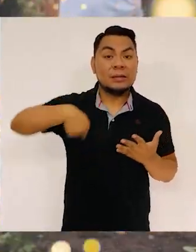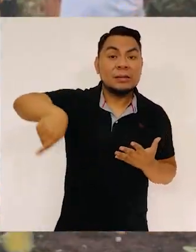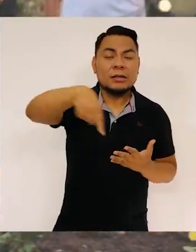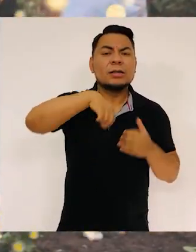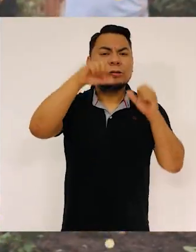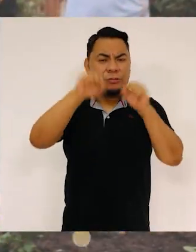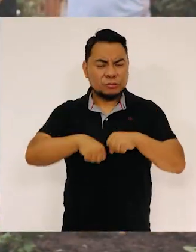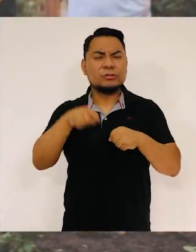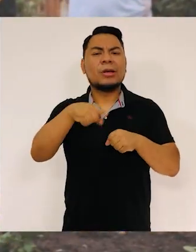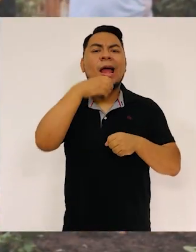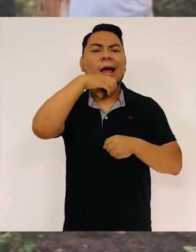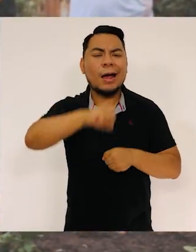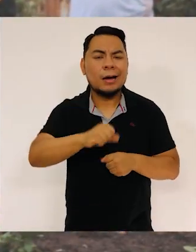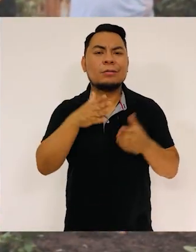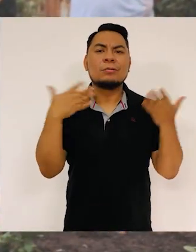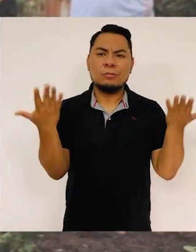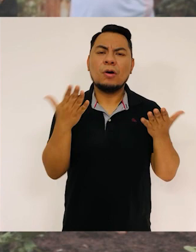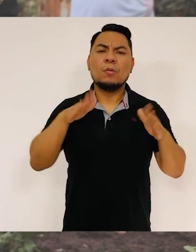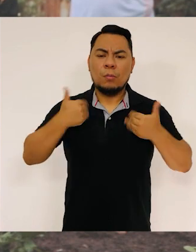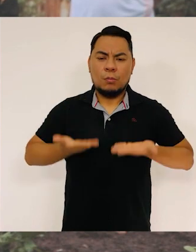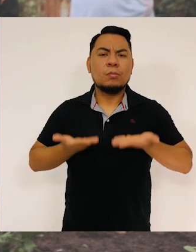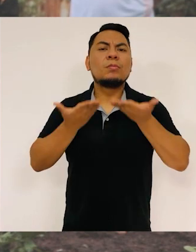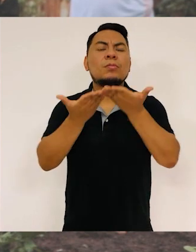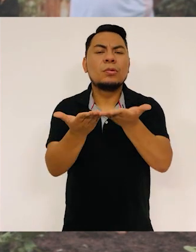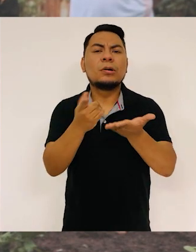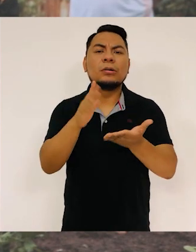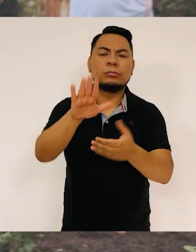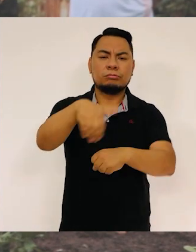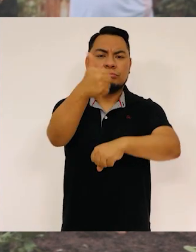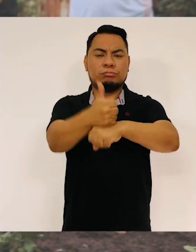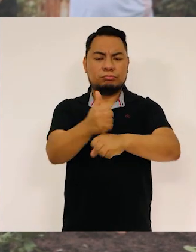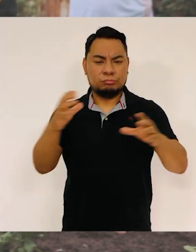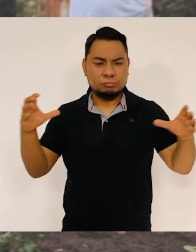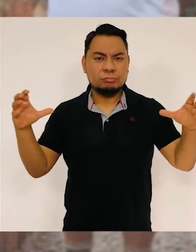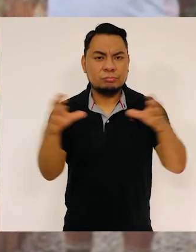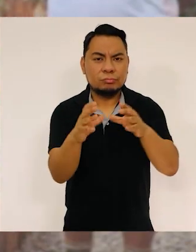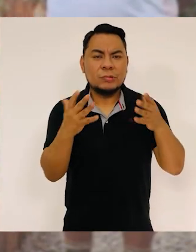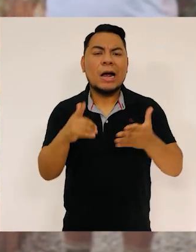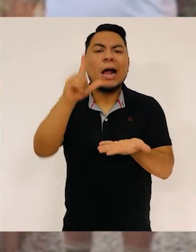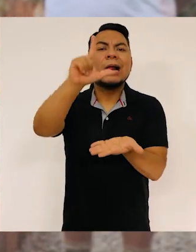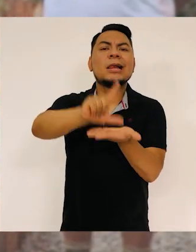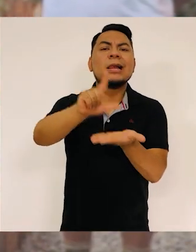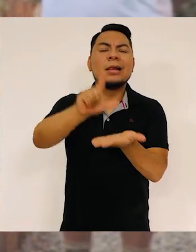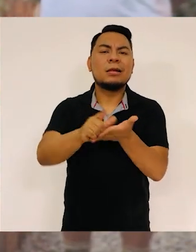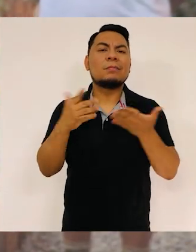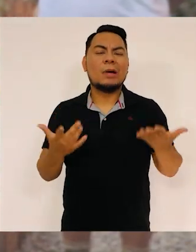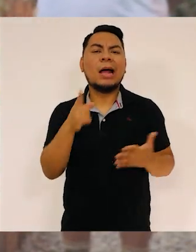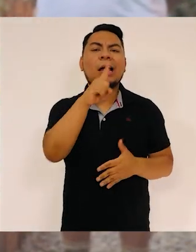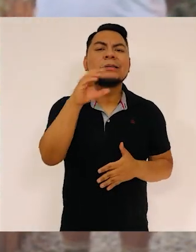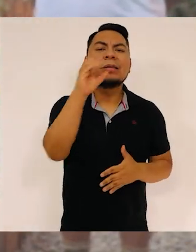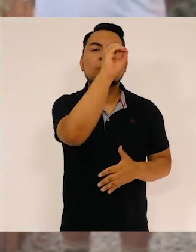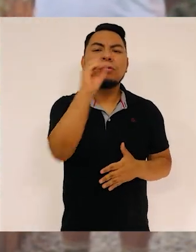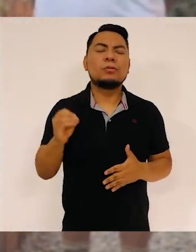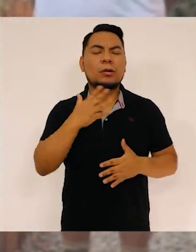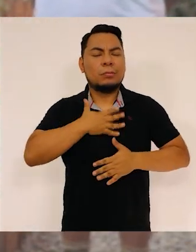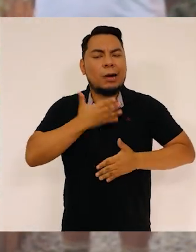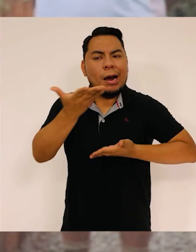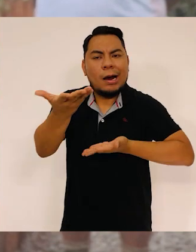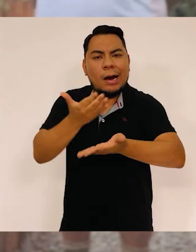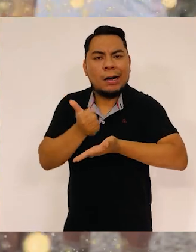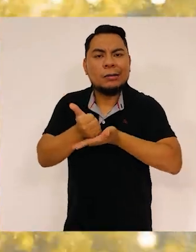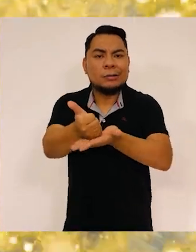Reafirmemos en esta Navidad la capacidad que tenemos de constituirnos en una Lima 100%